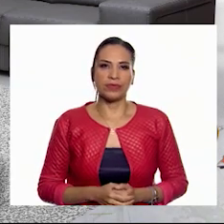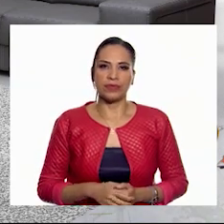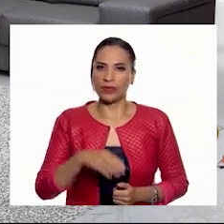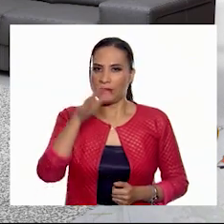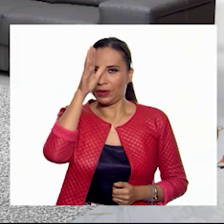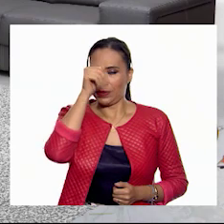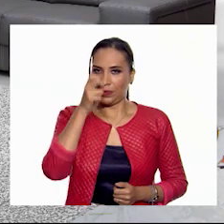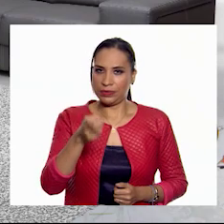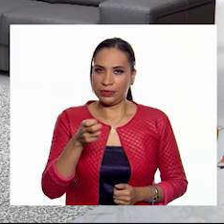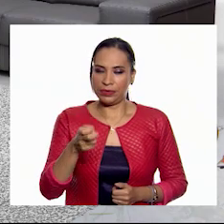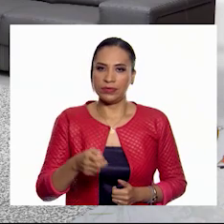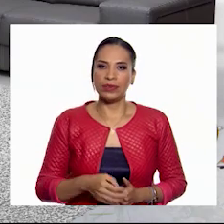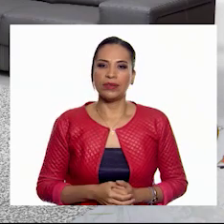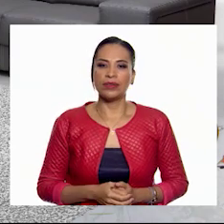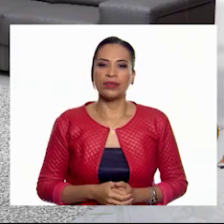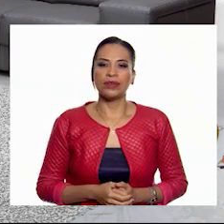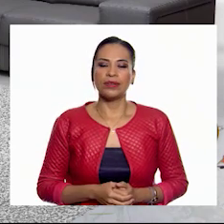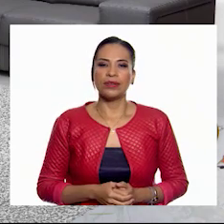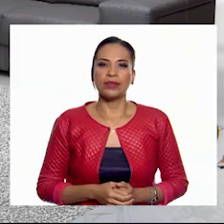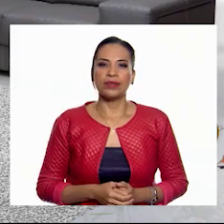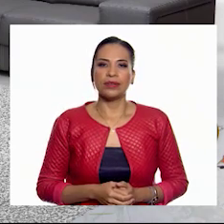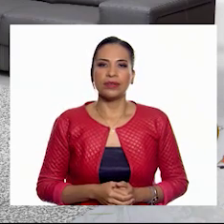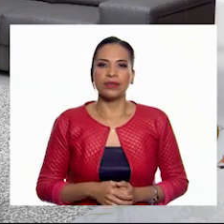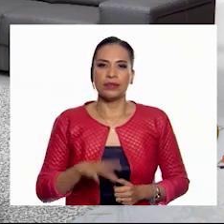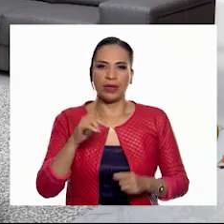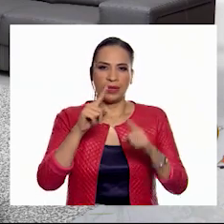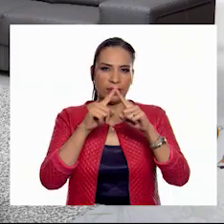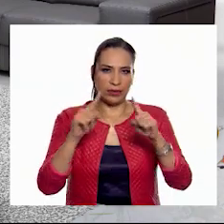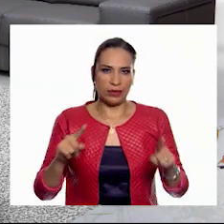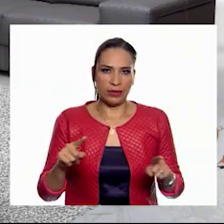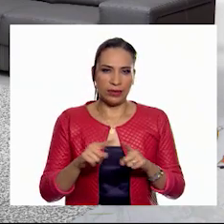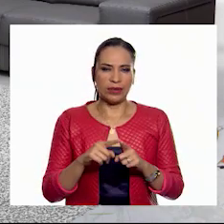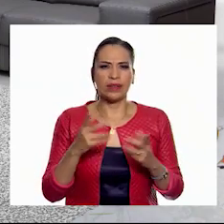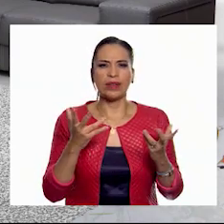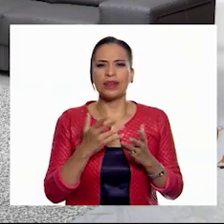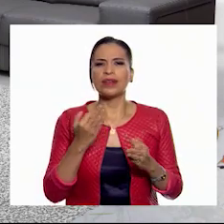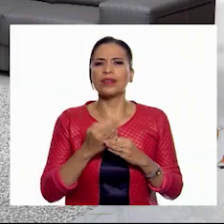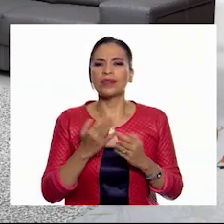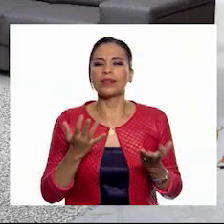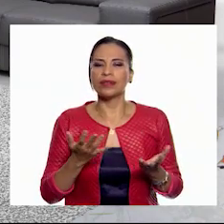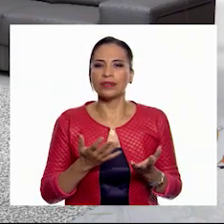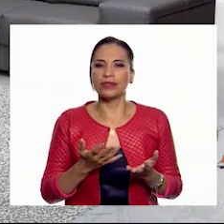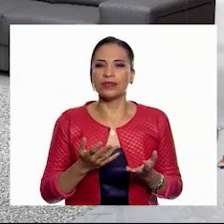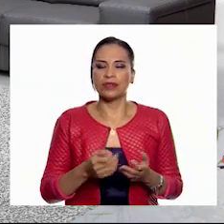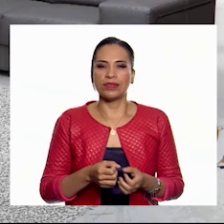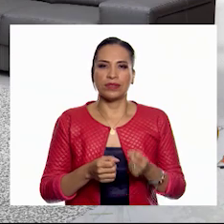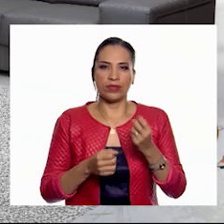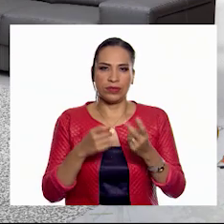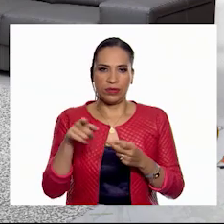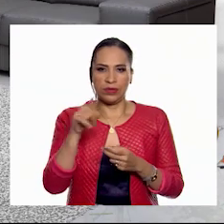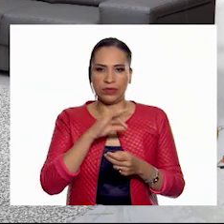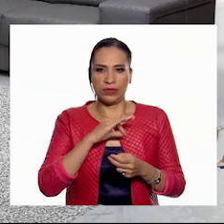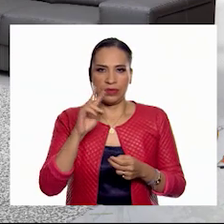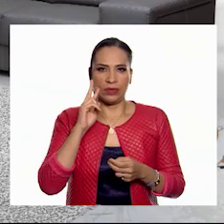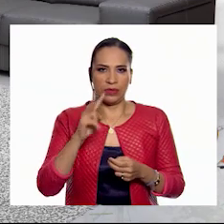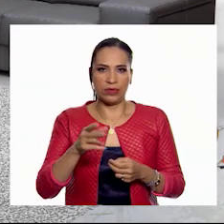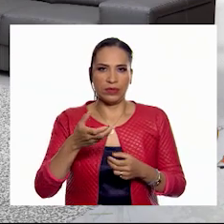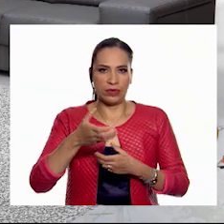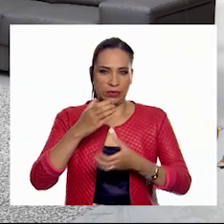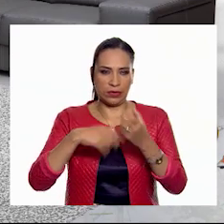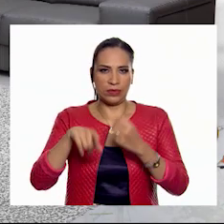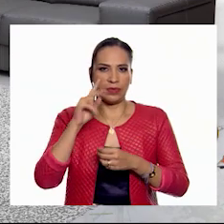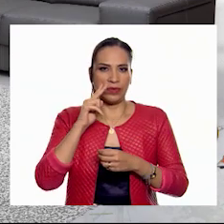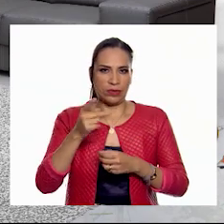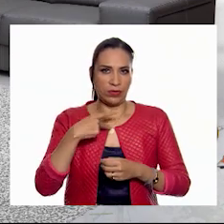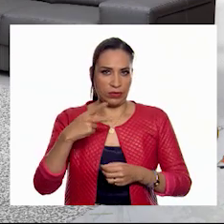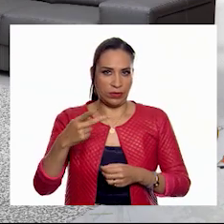de acuerdo. Bien. Ajá. Como si fuera un triángulo. Lo que vamos a hacer es que con dos... A dos manos vamos a levantar. ¿Hacer los dos al mismo